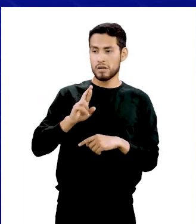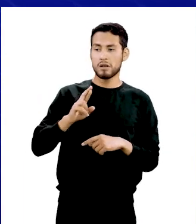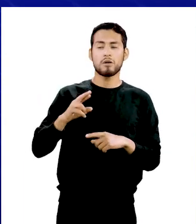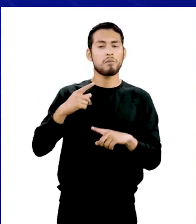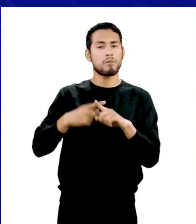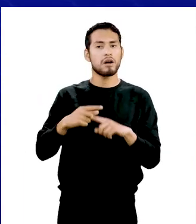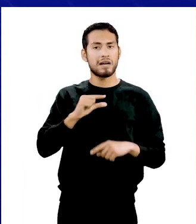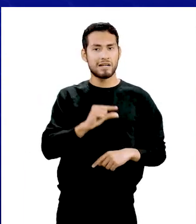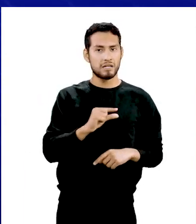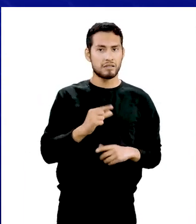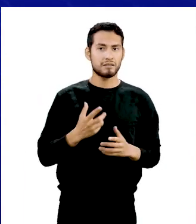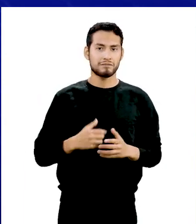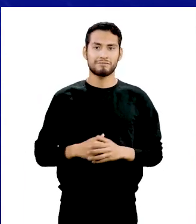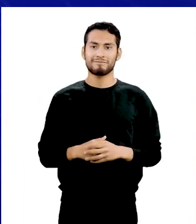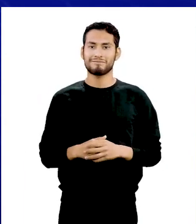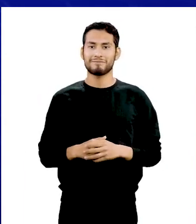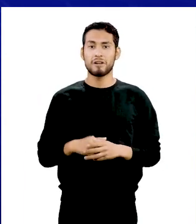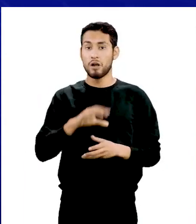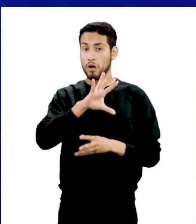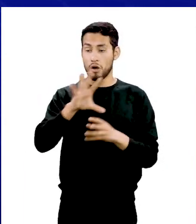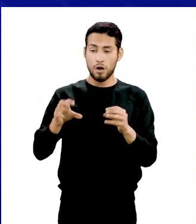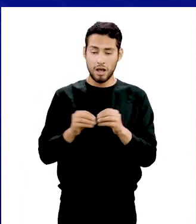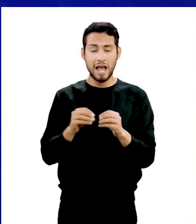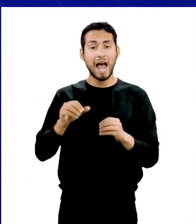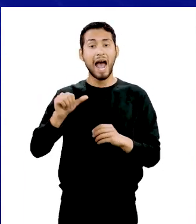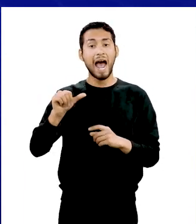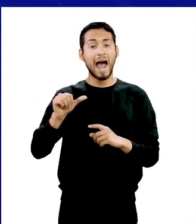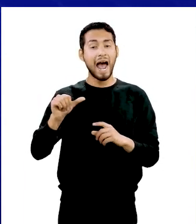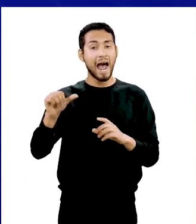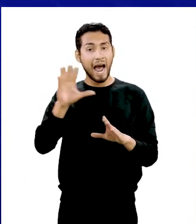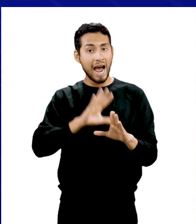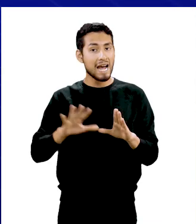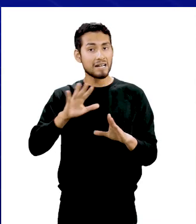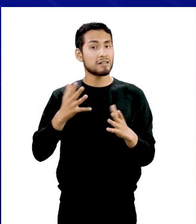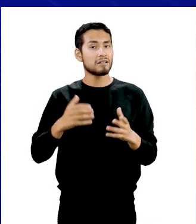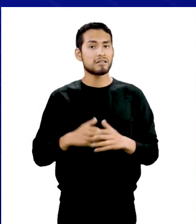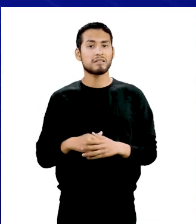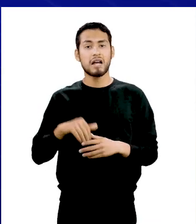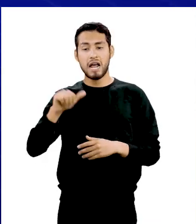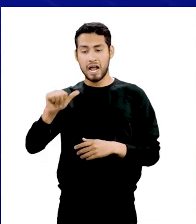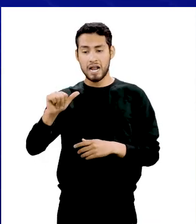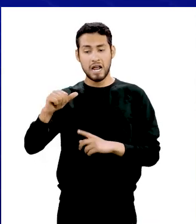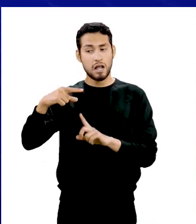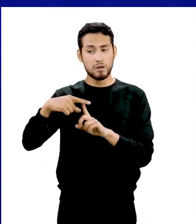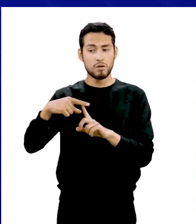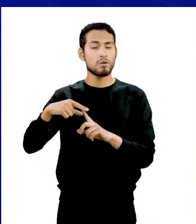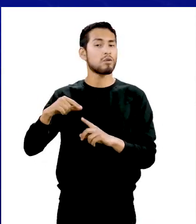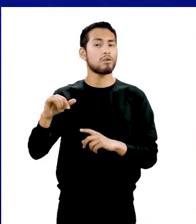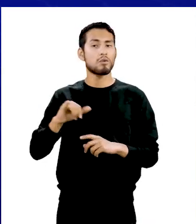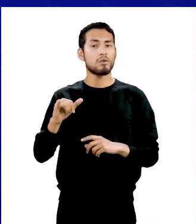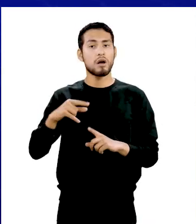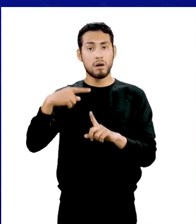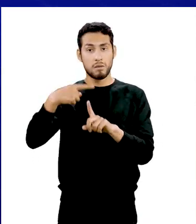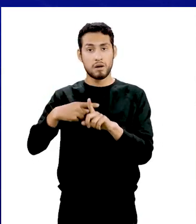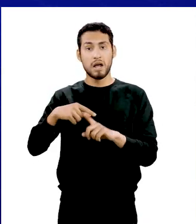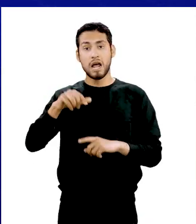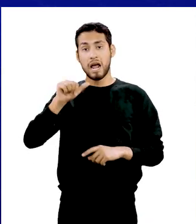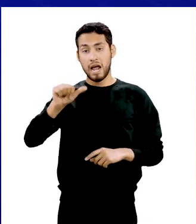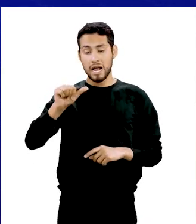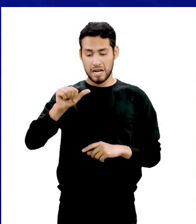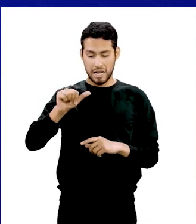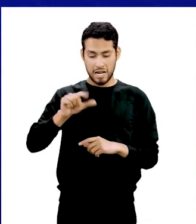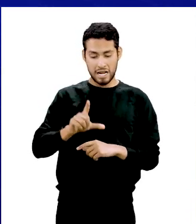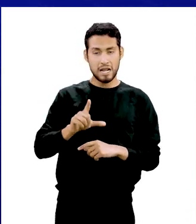generatriz. Y el área total será. Área total es igual a la